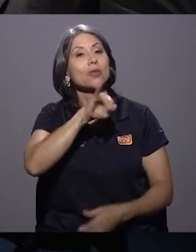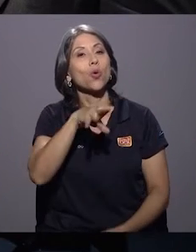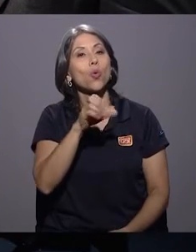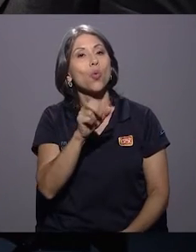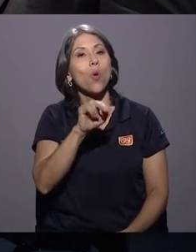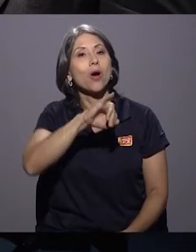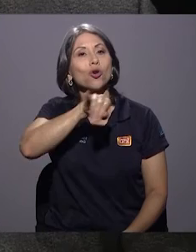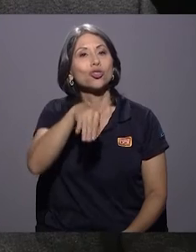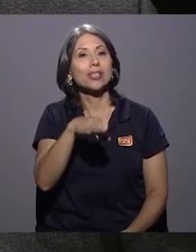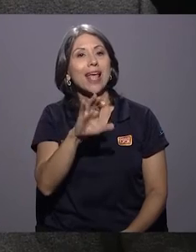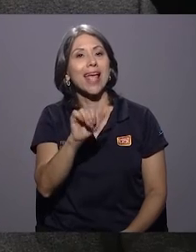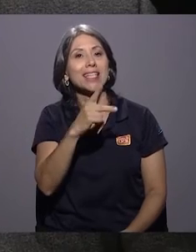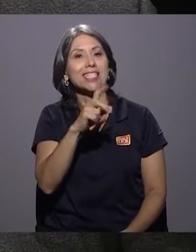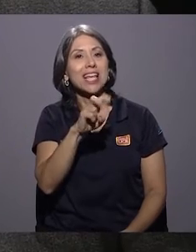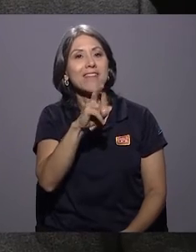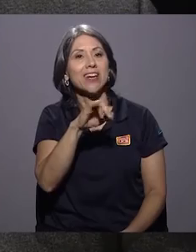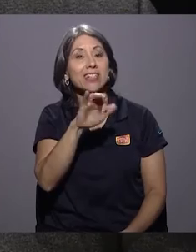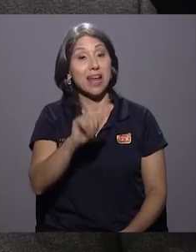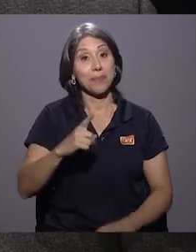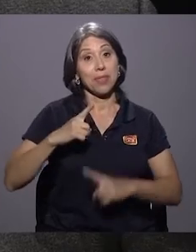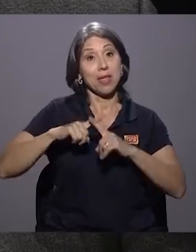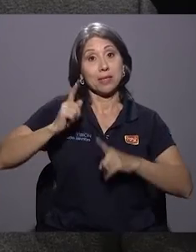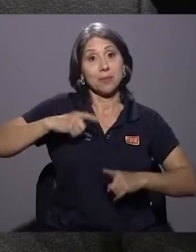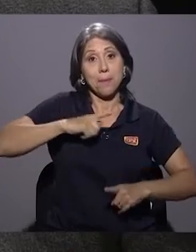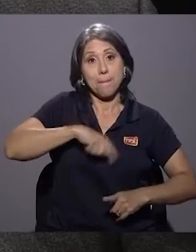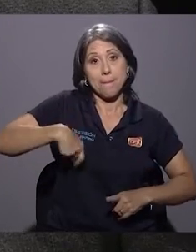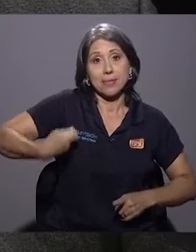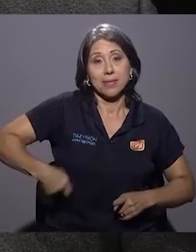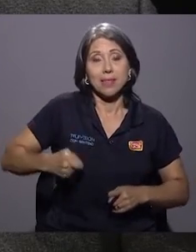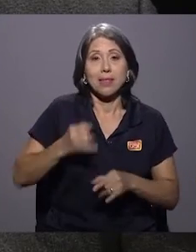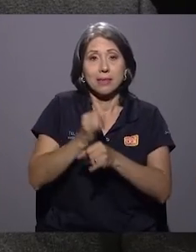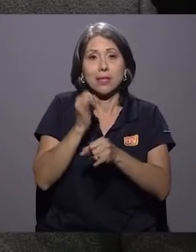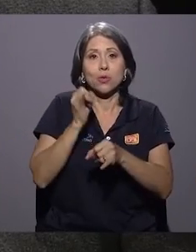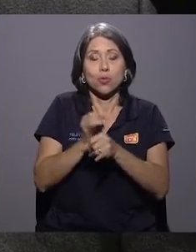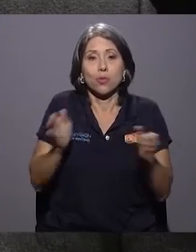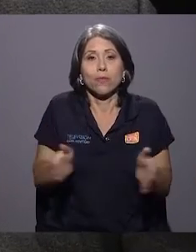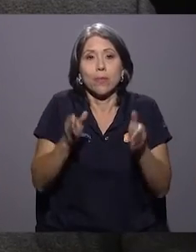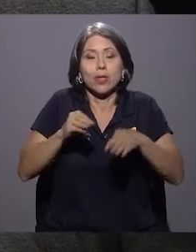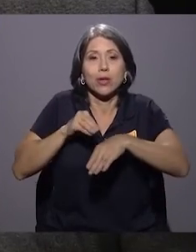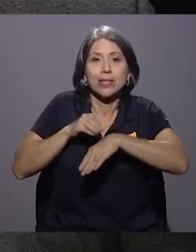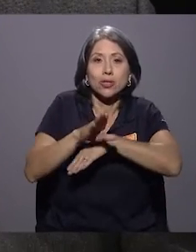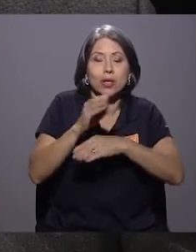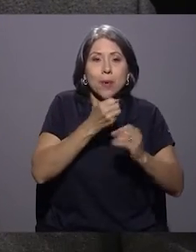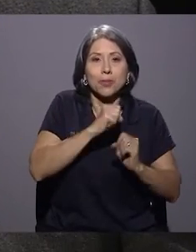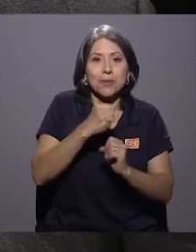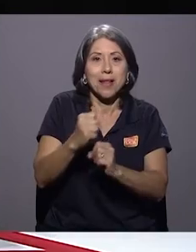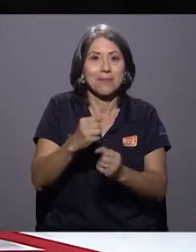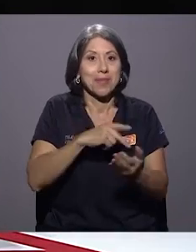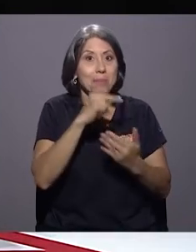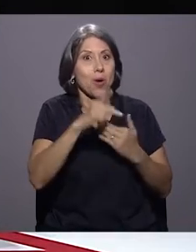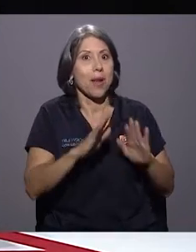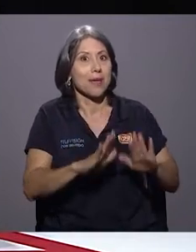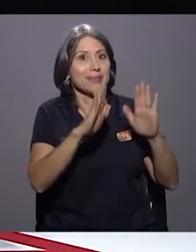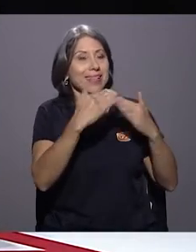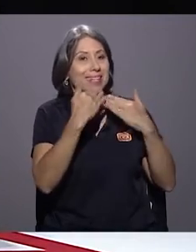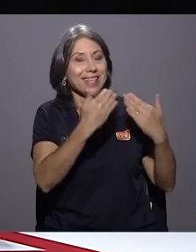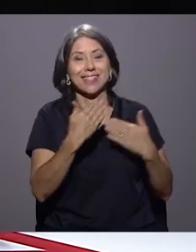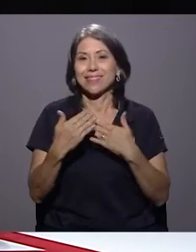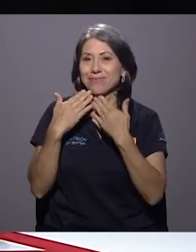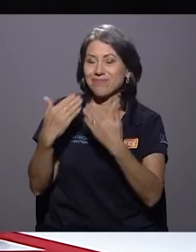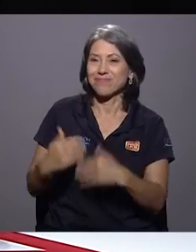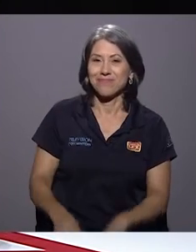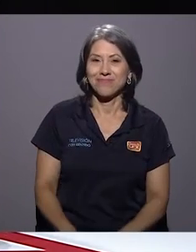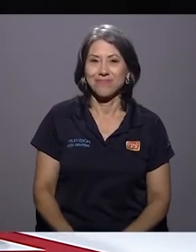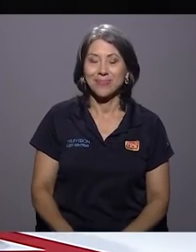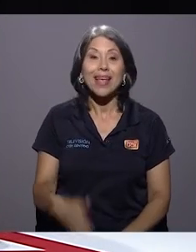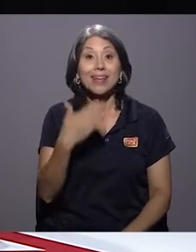casualmente expresidente del Instituto de Fomento y Asesoría Municipal, programas hoy. Muchas gracias. Gracias. Gracias por estar